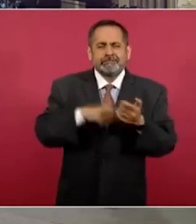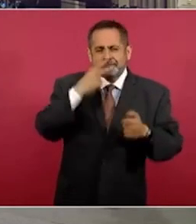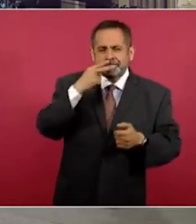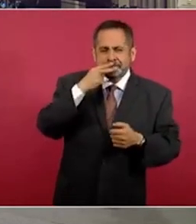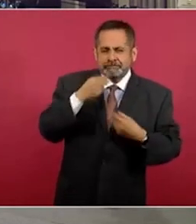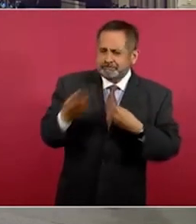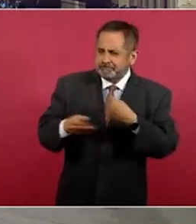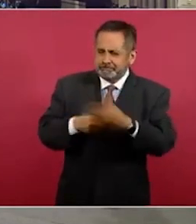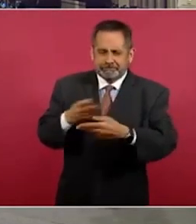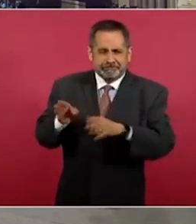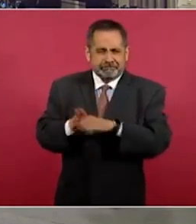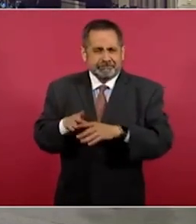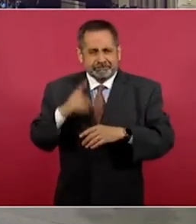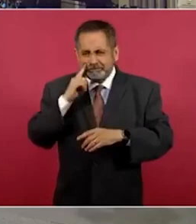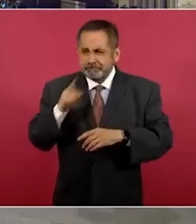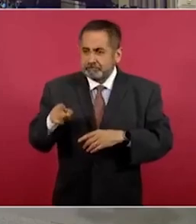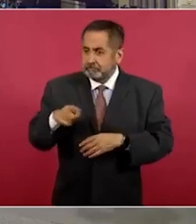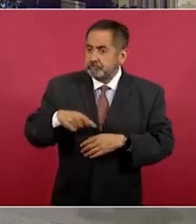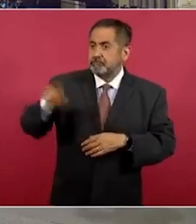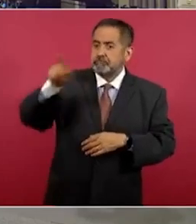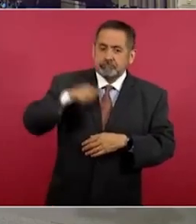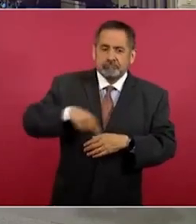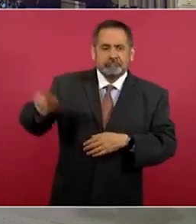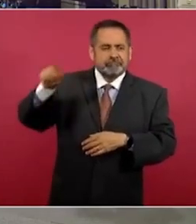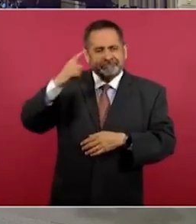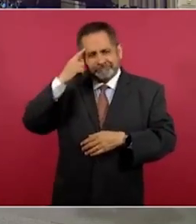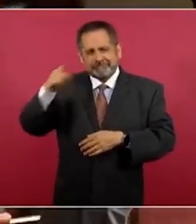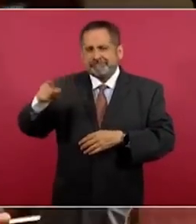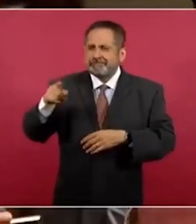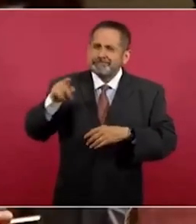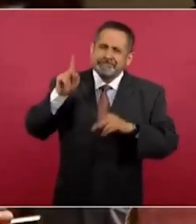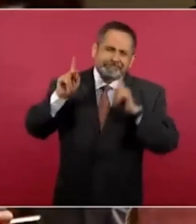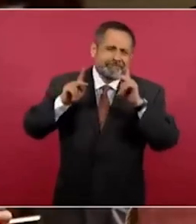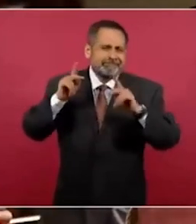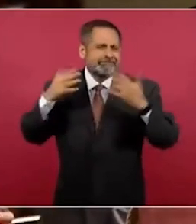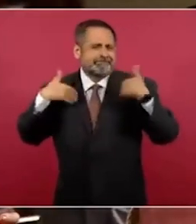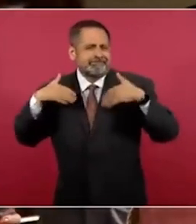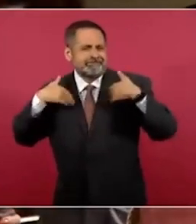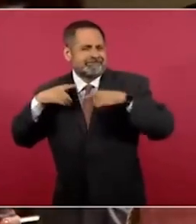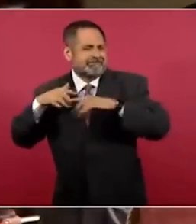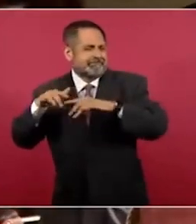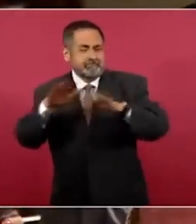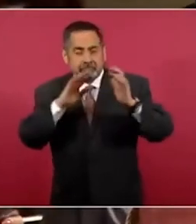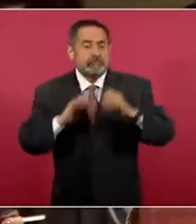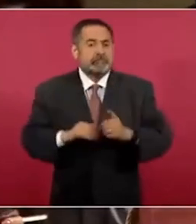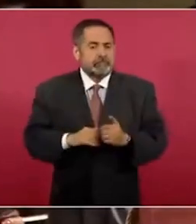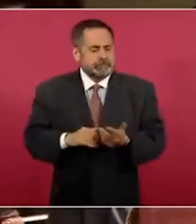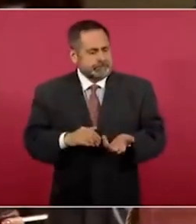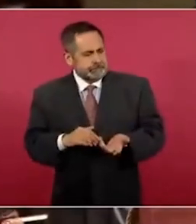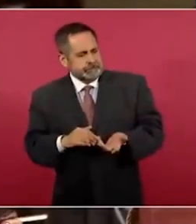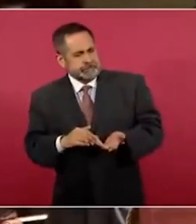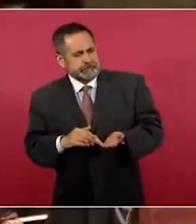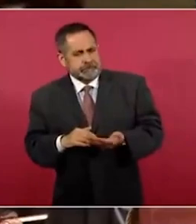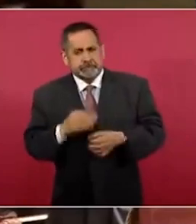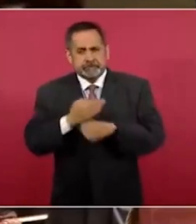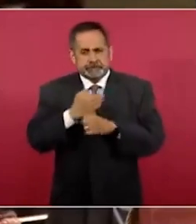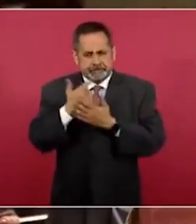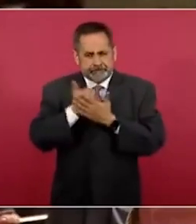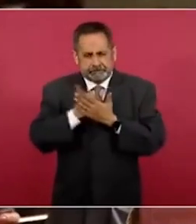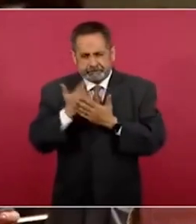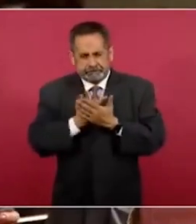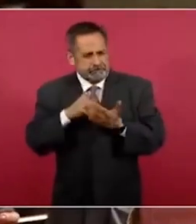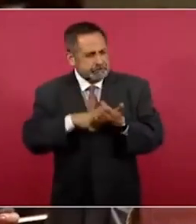muestra de automovilismo. Y bueno, ahora, pues de acuerdo con este padrón de cabilderos